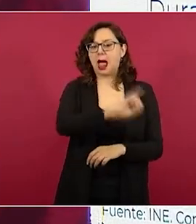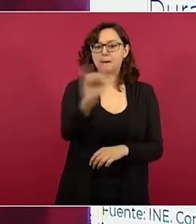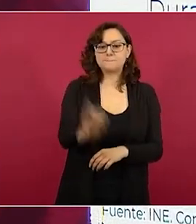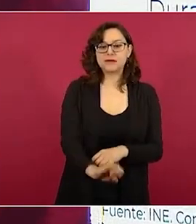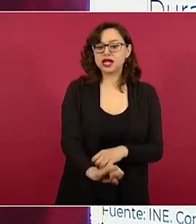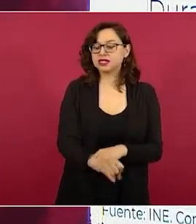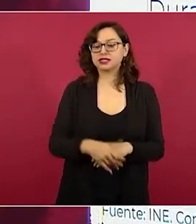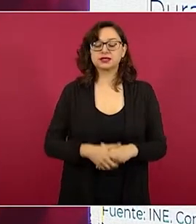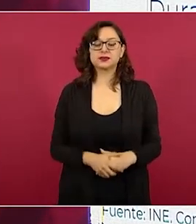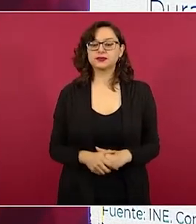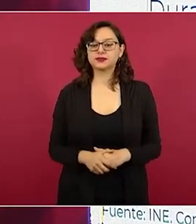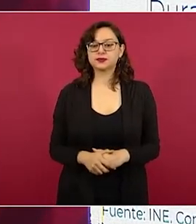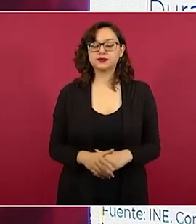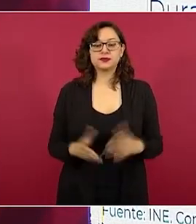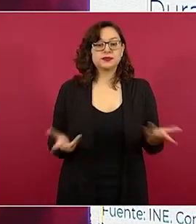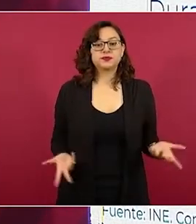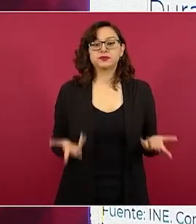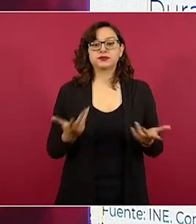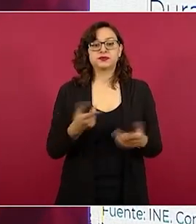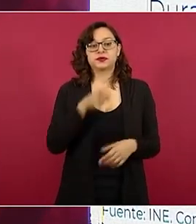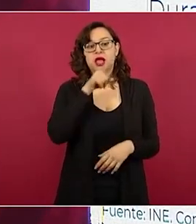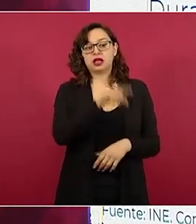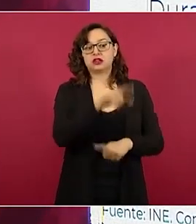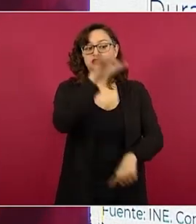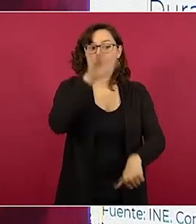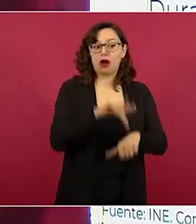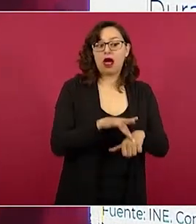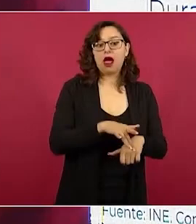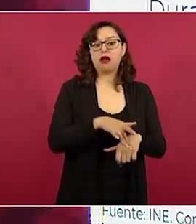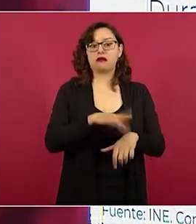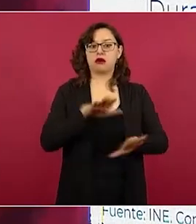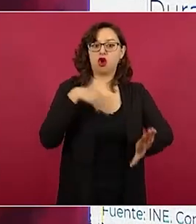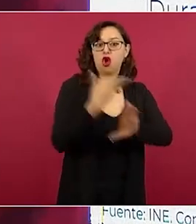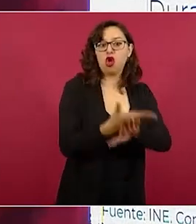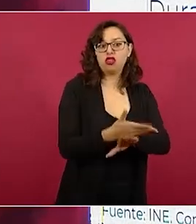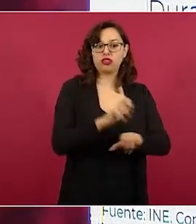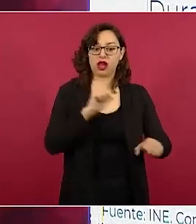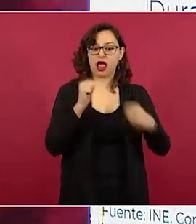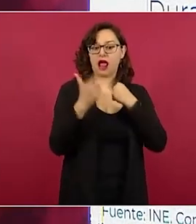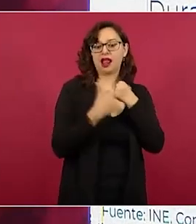Ahí se aplica, no se puede tocar al intocable, nunca.